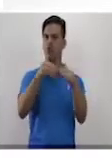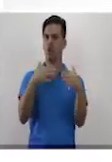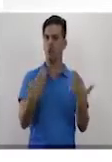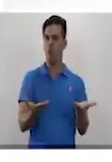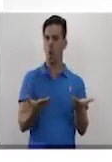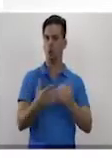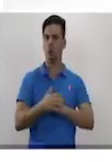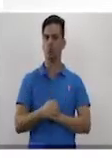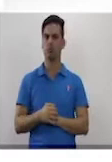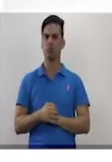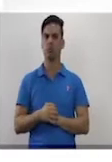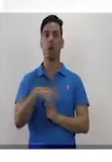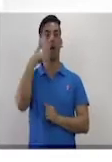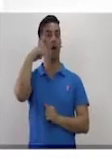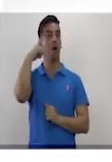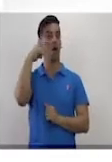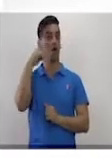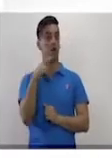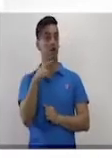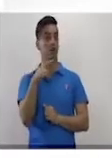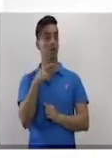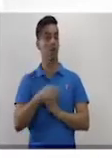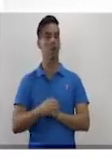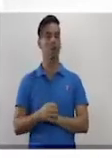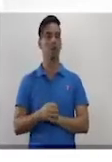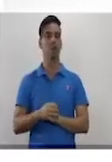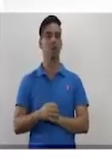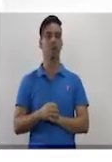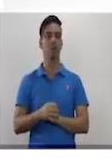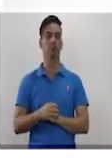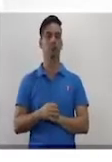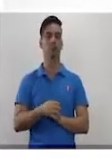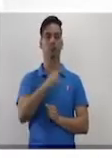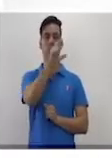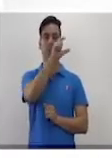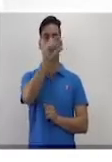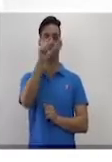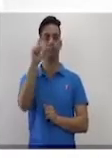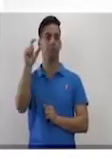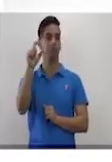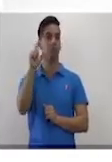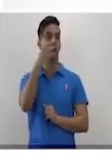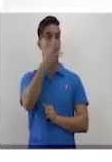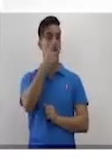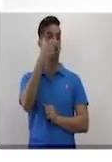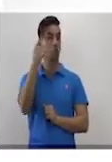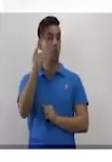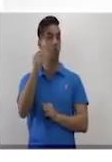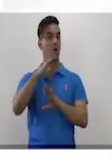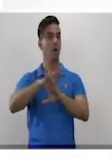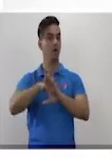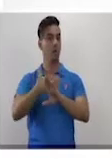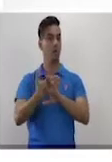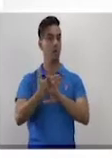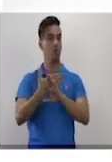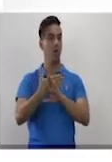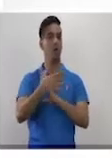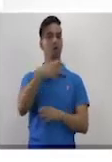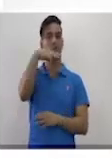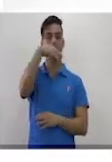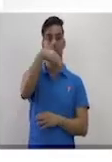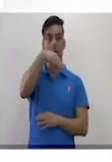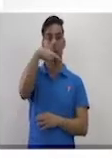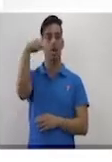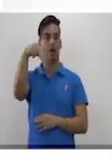coeficientes de cada monomio y luego la parte literal. Cuando ya tengas efectuados estos productos,